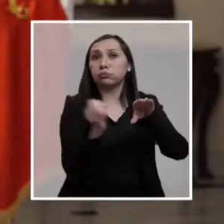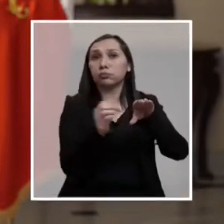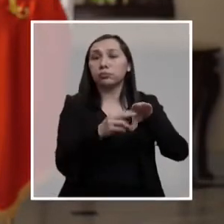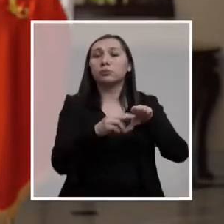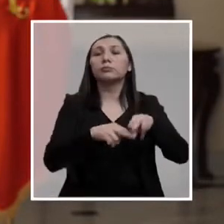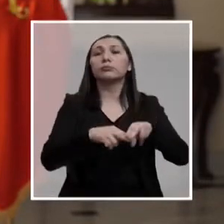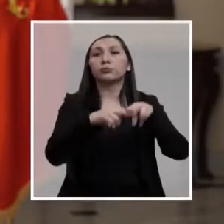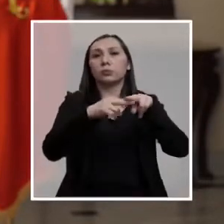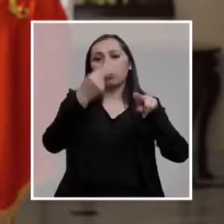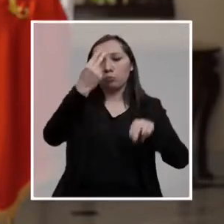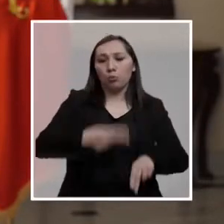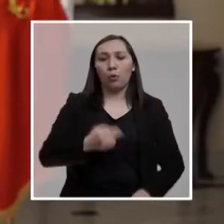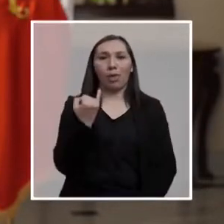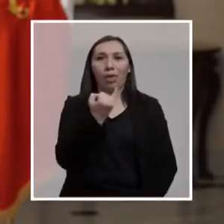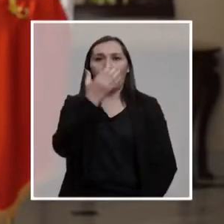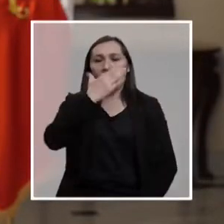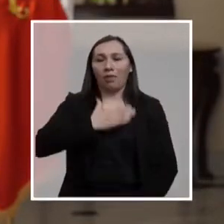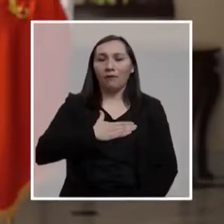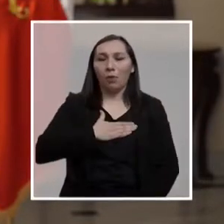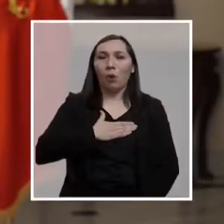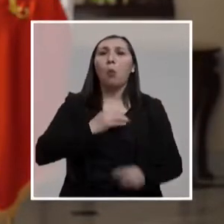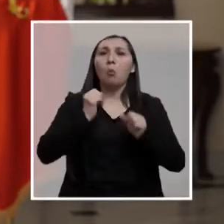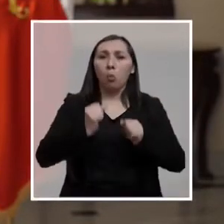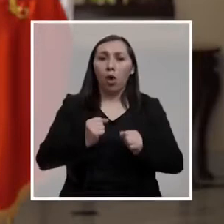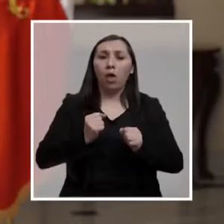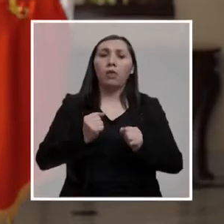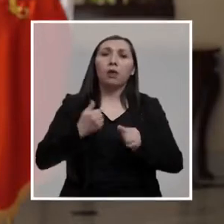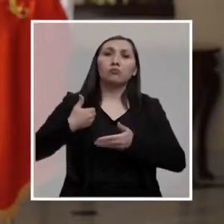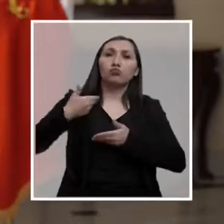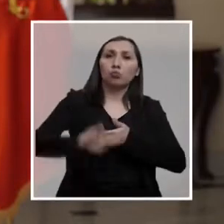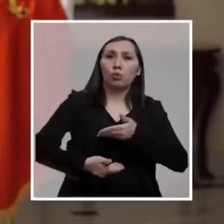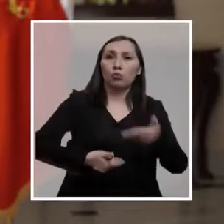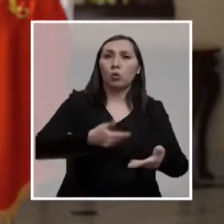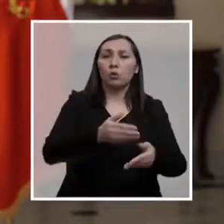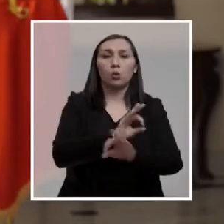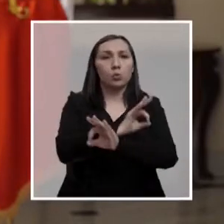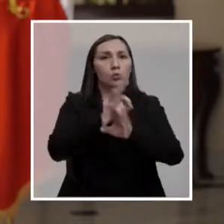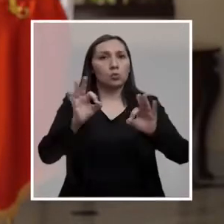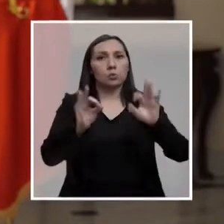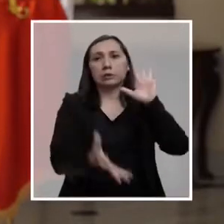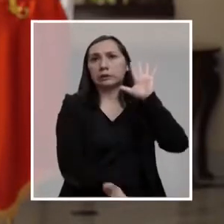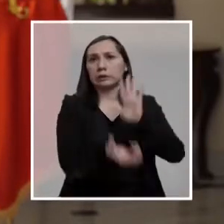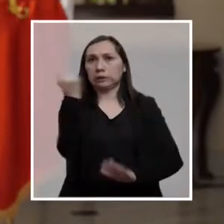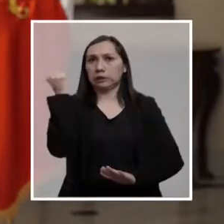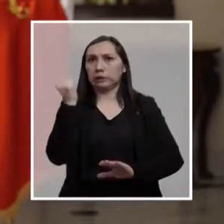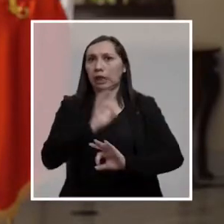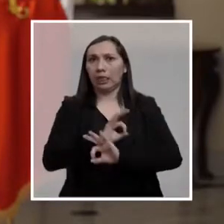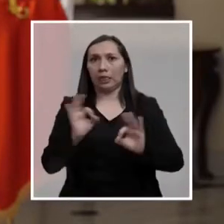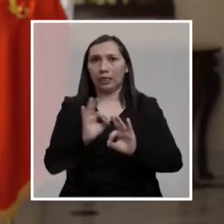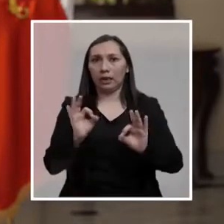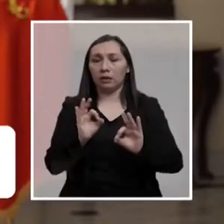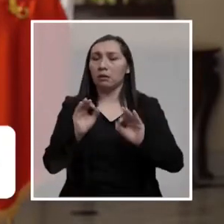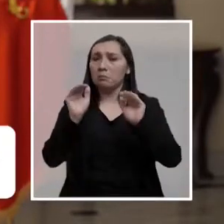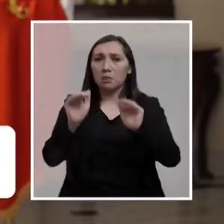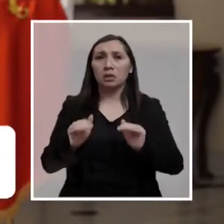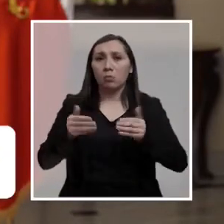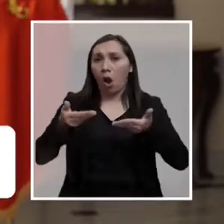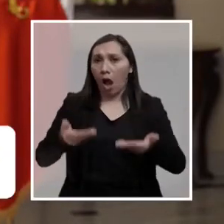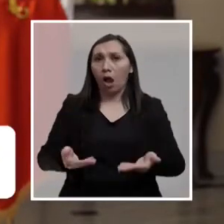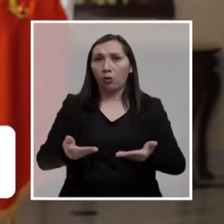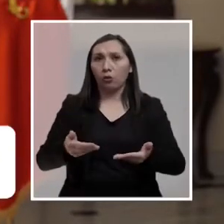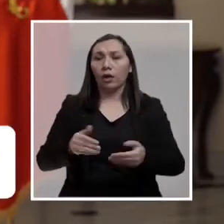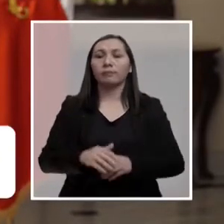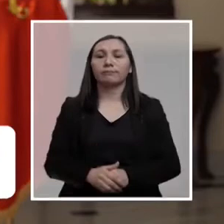mantendrán la propiedad individual, podrán heredarse y no serán jamás expropiados, tal como funciona hoy.